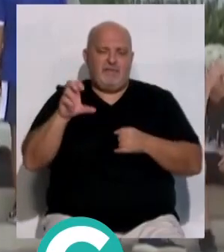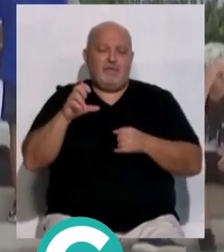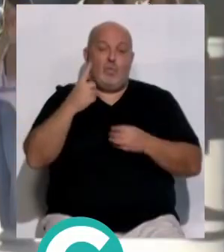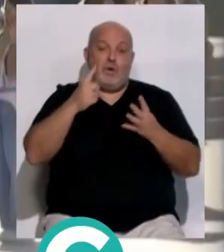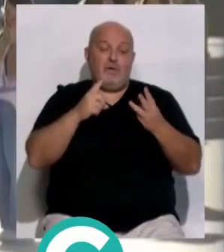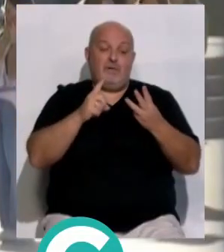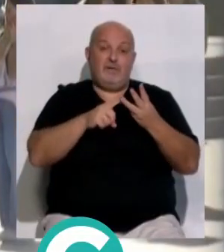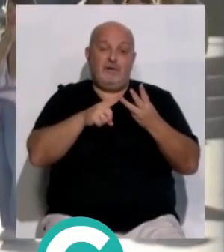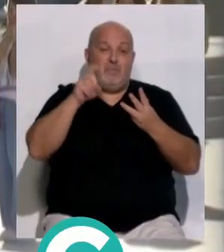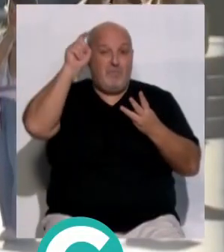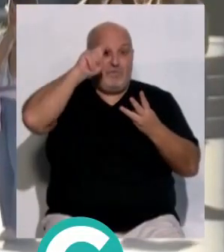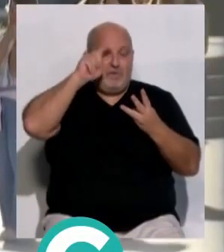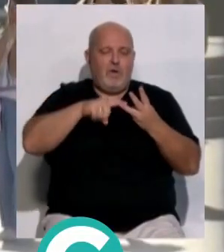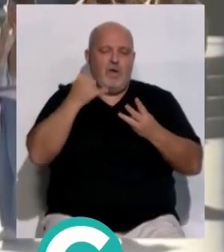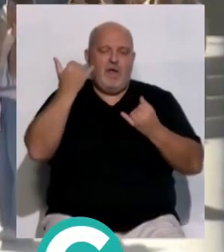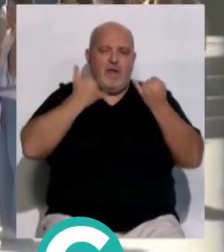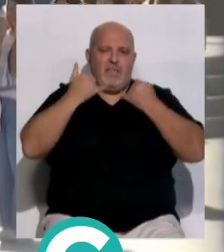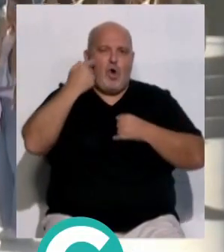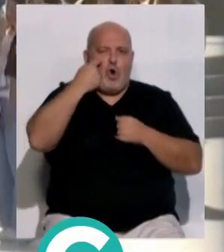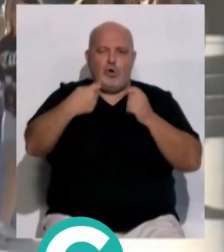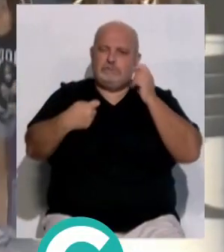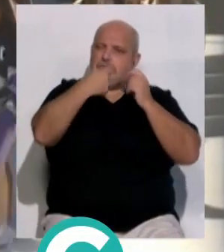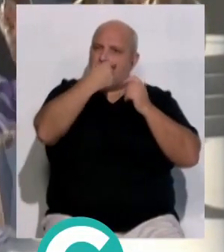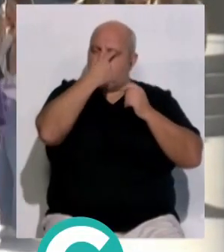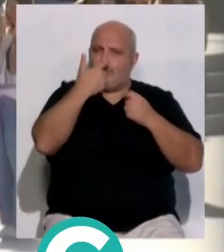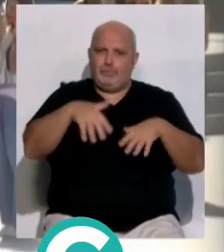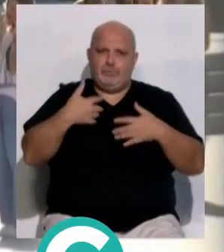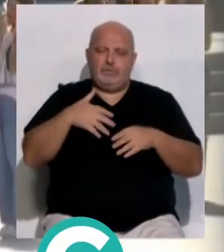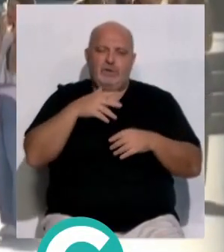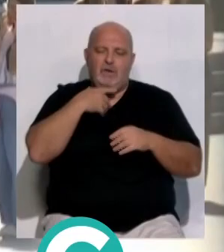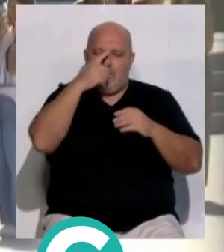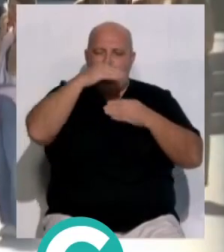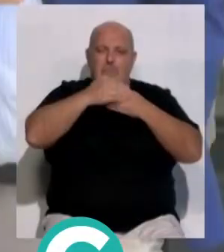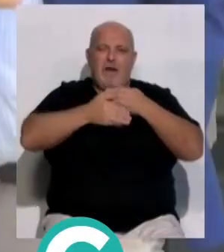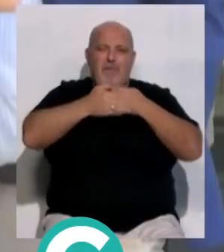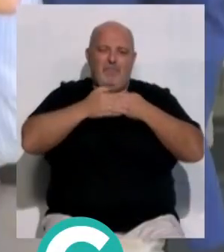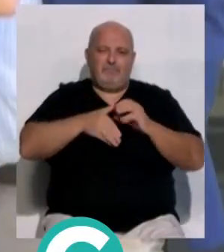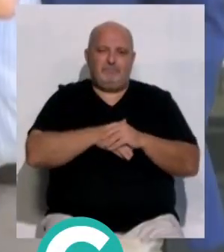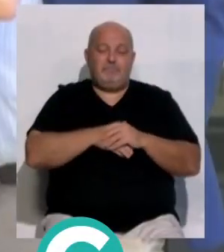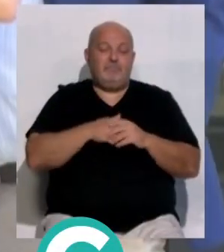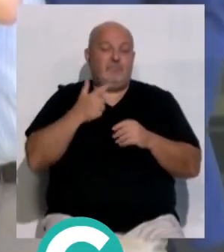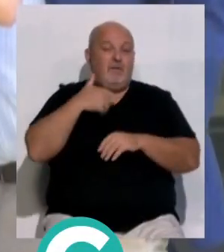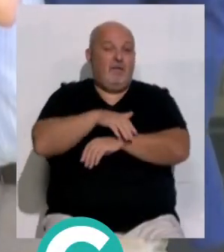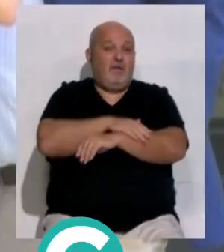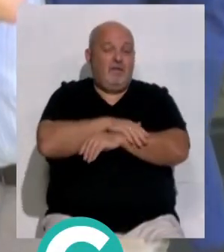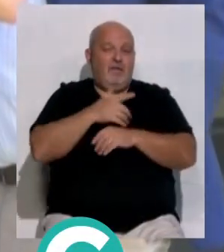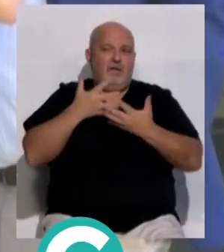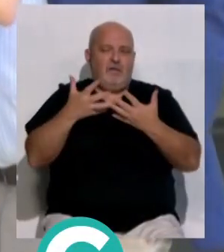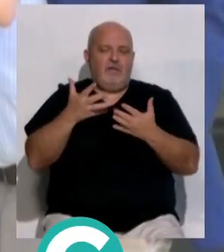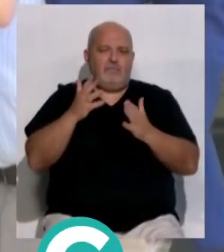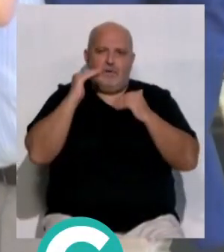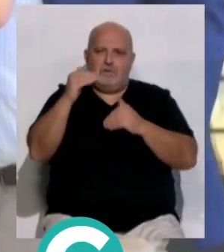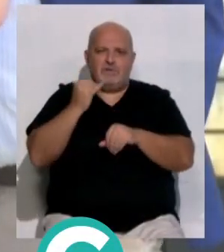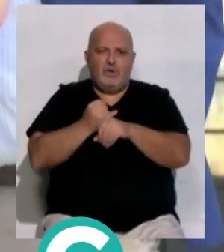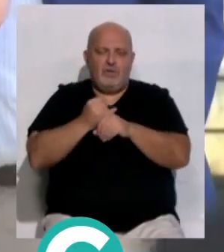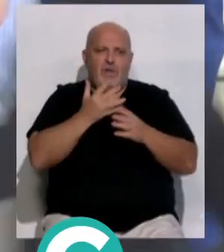mientras que una tercera profesora fue herida en uno de los ojos y necesita intervención en el párpado. Desde las administraciones se ha ofrecido asistencia